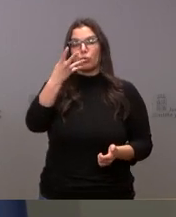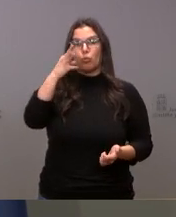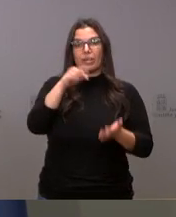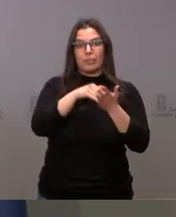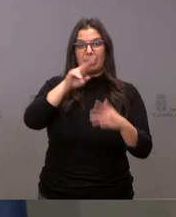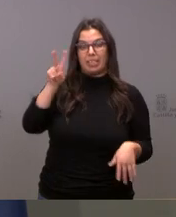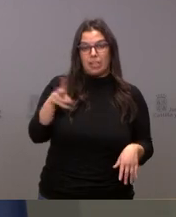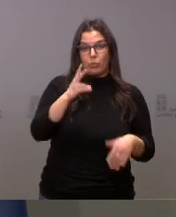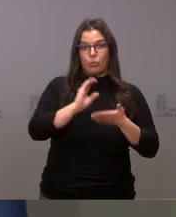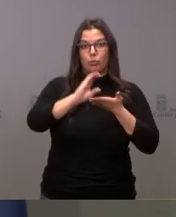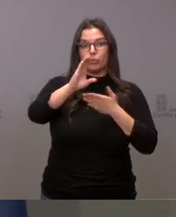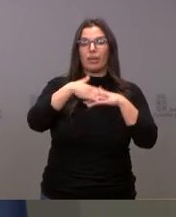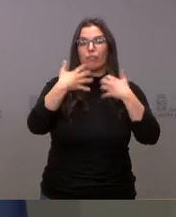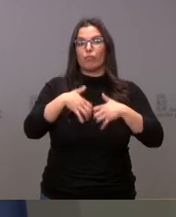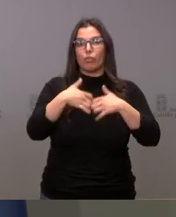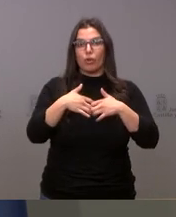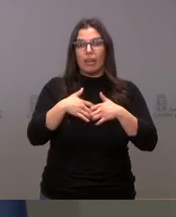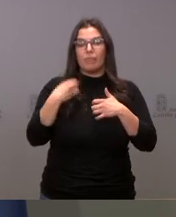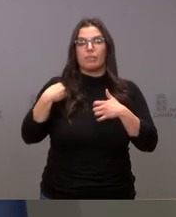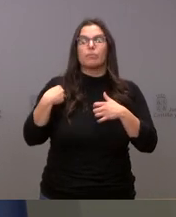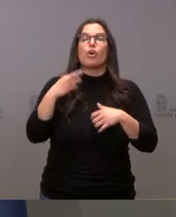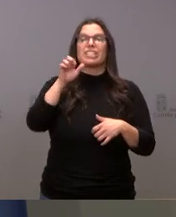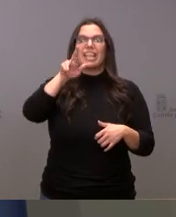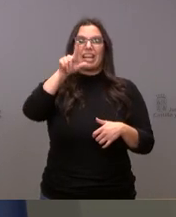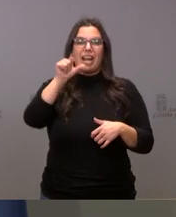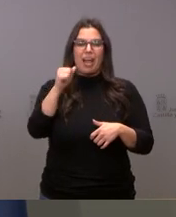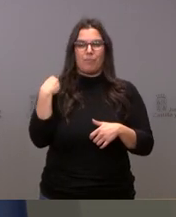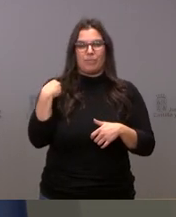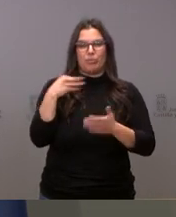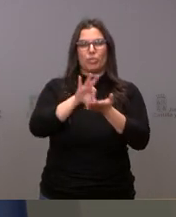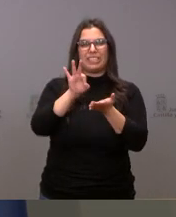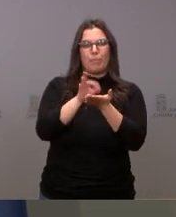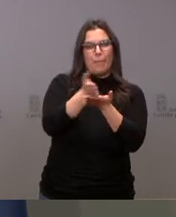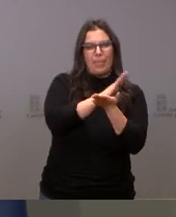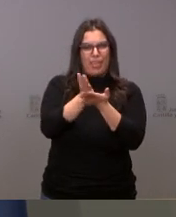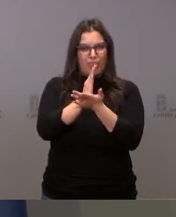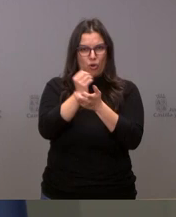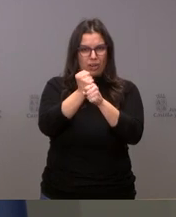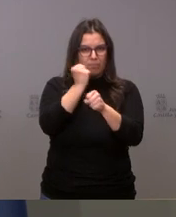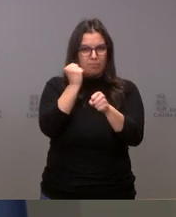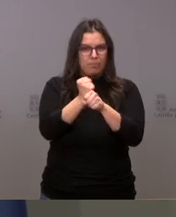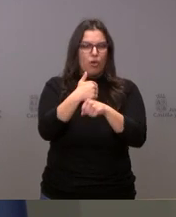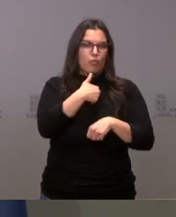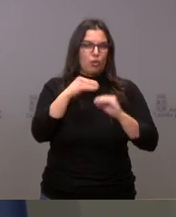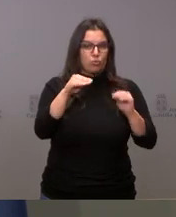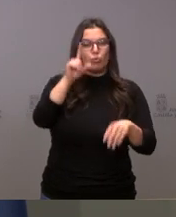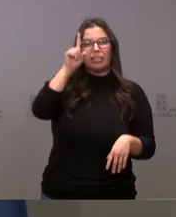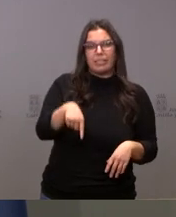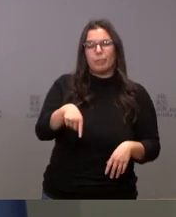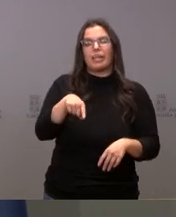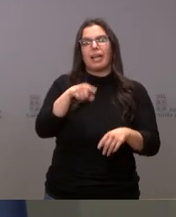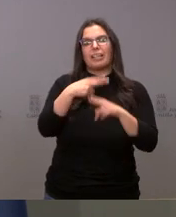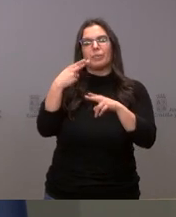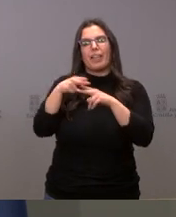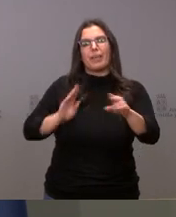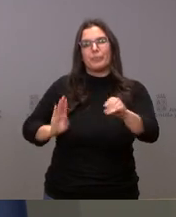.000 euros para el funcionamiento del SERLA y el desarrollo de sus funciones, así como diversas actividades de inversión en